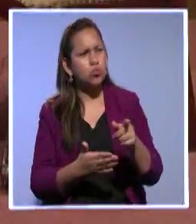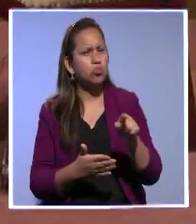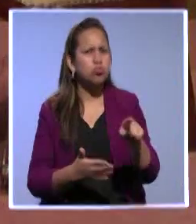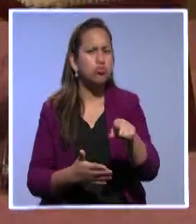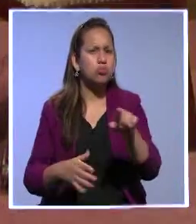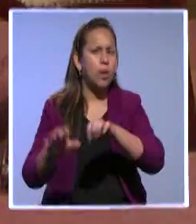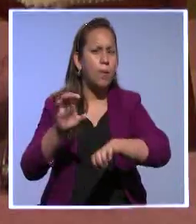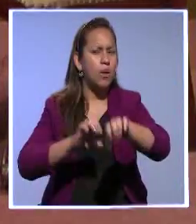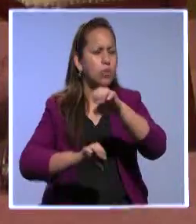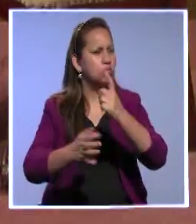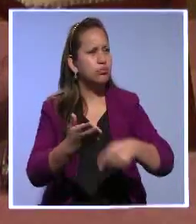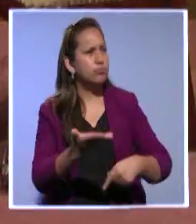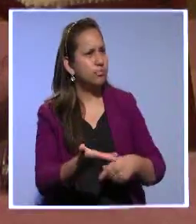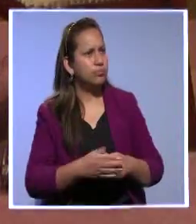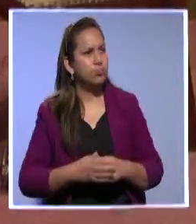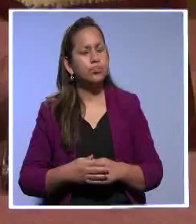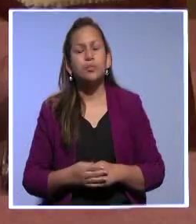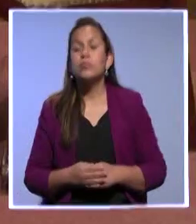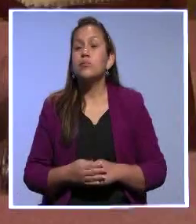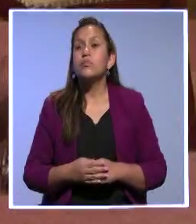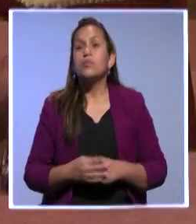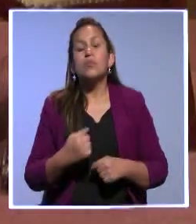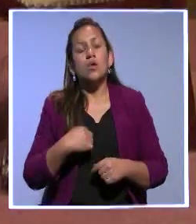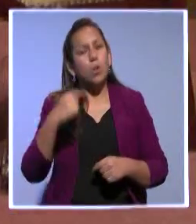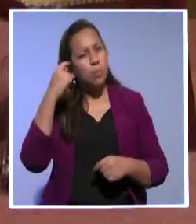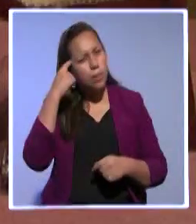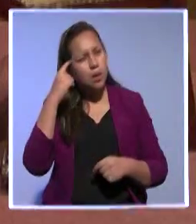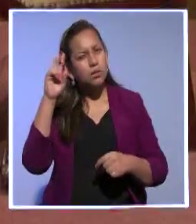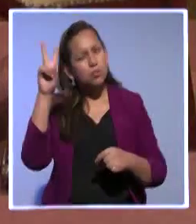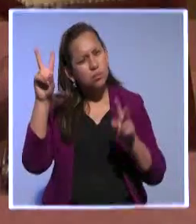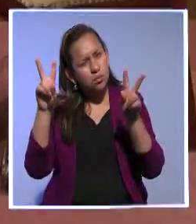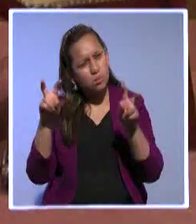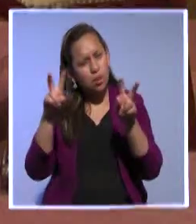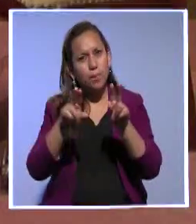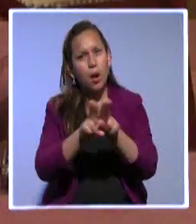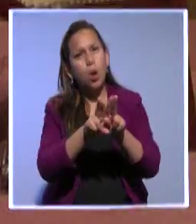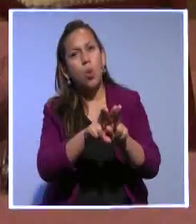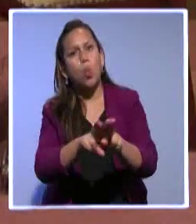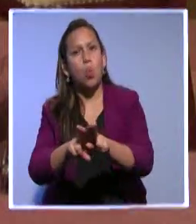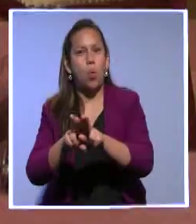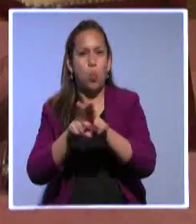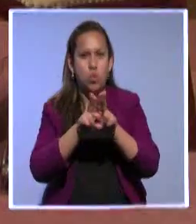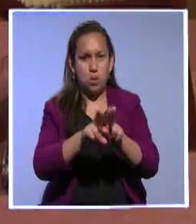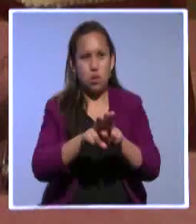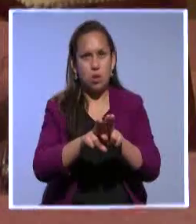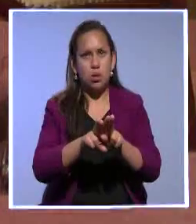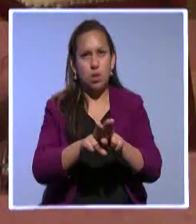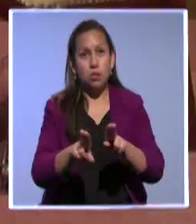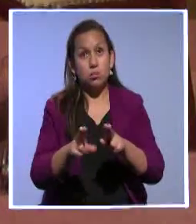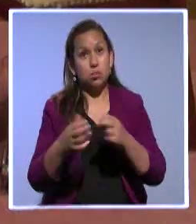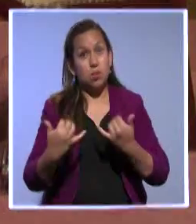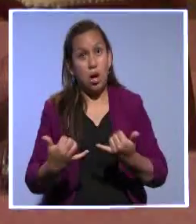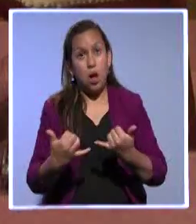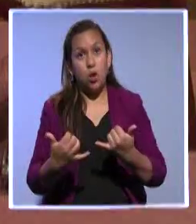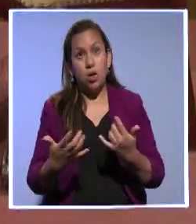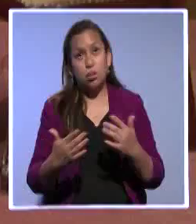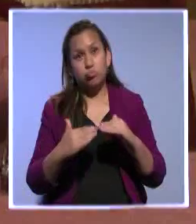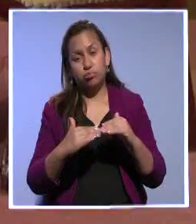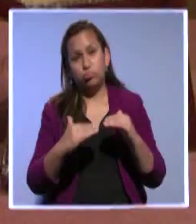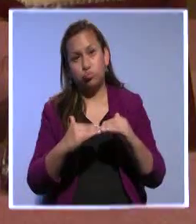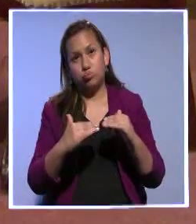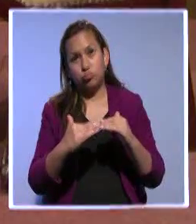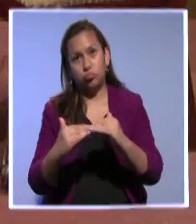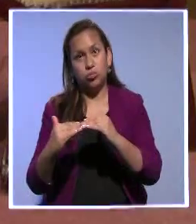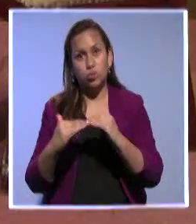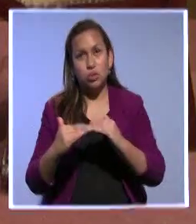Bueno, me parece que la unidad y sobre todo la expresión ideológica de fuerzas es algo normal y común en las elecciones. Lo lamentable es la